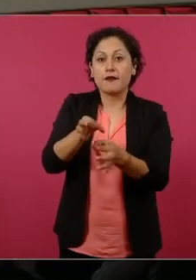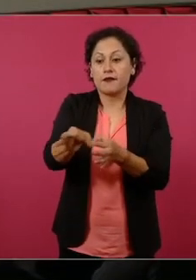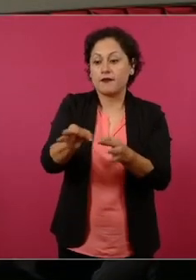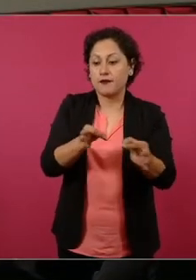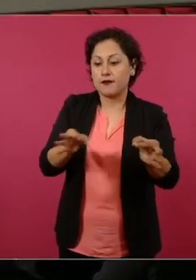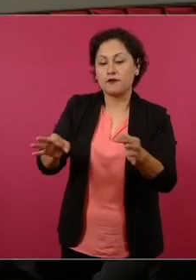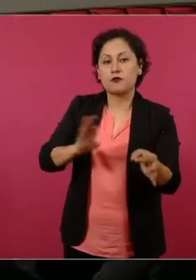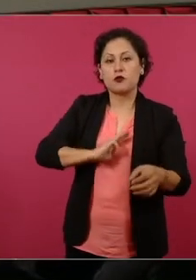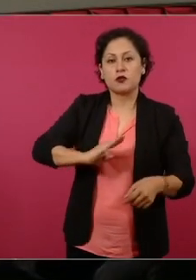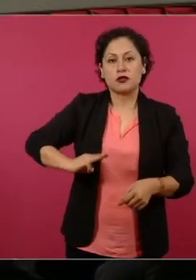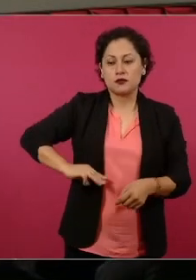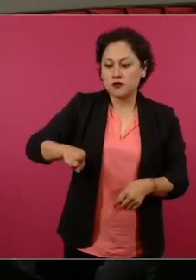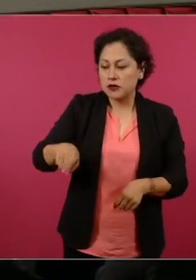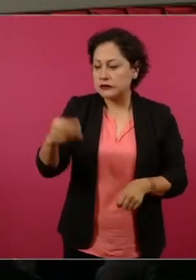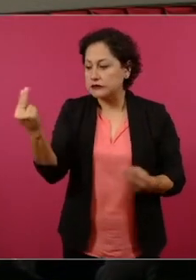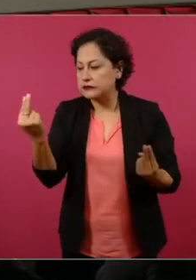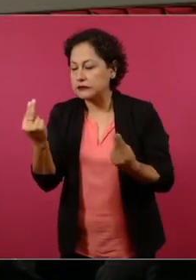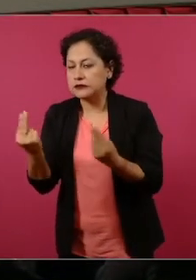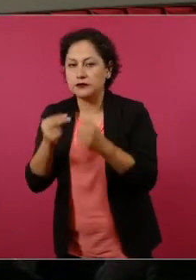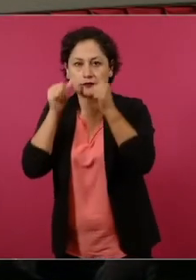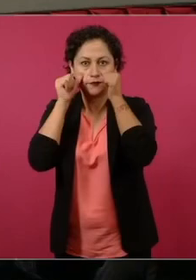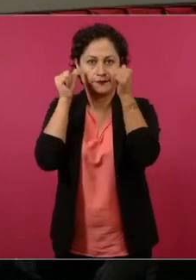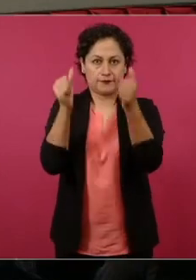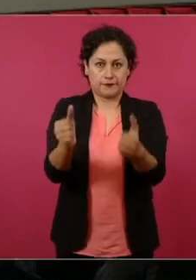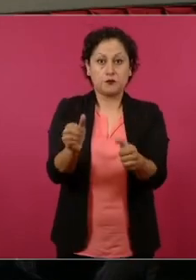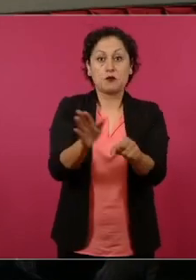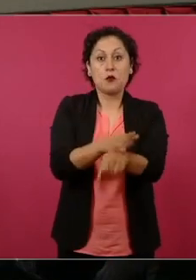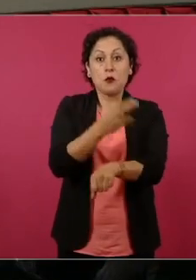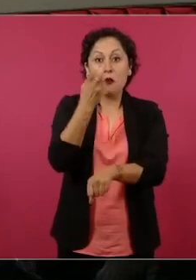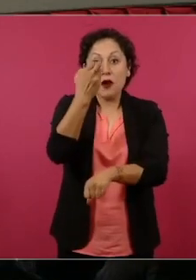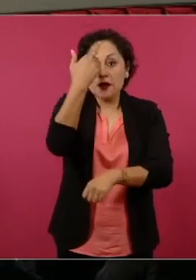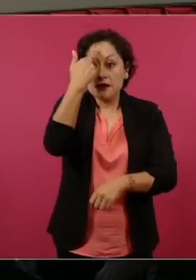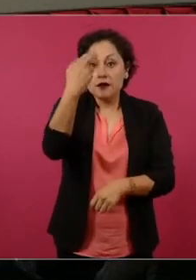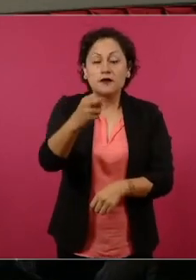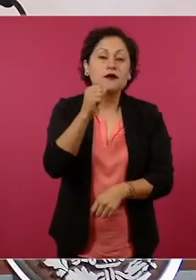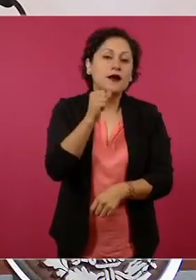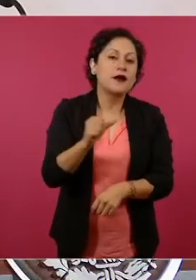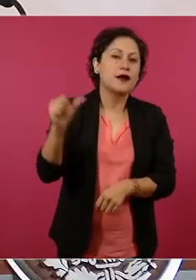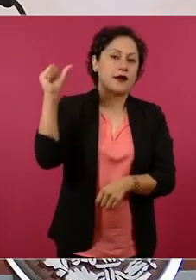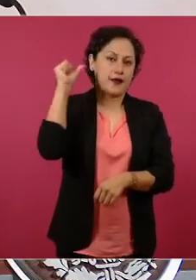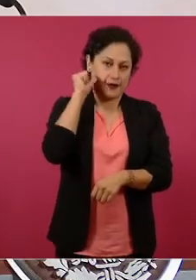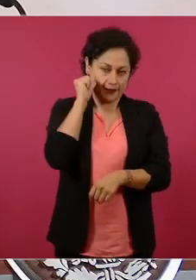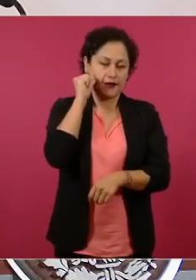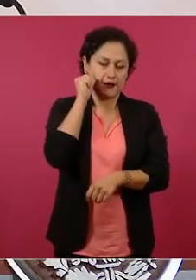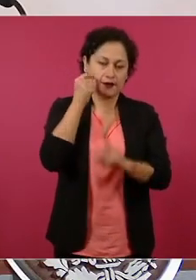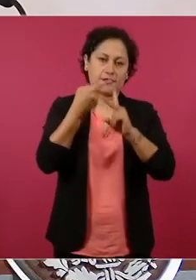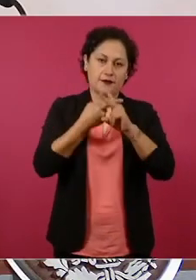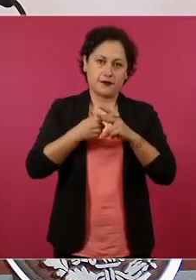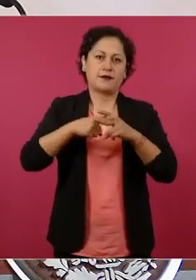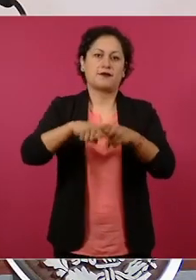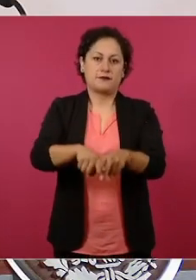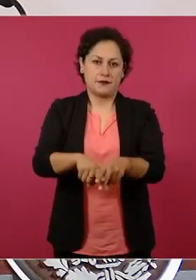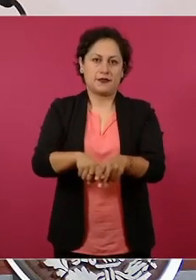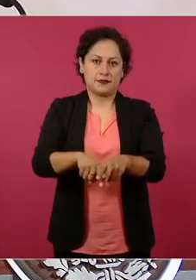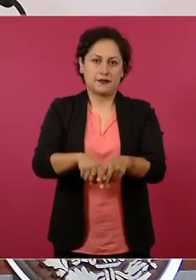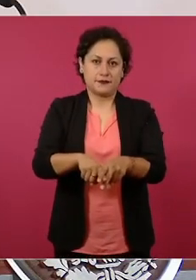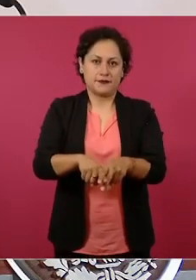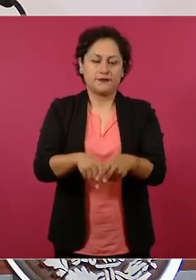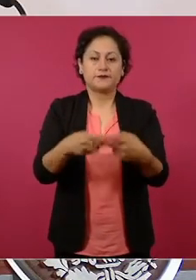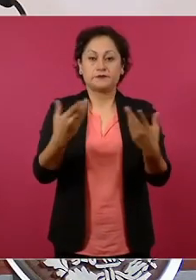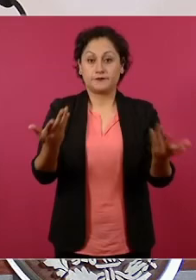requirieran. Entonces, a partir de ayer les tenemos que informar a los